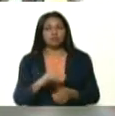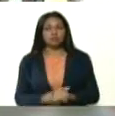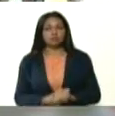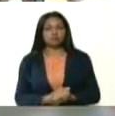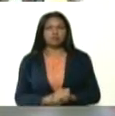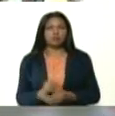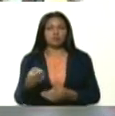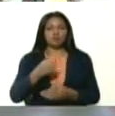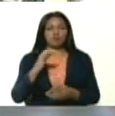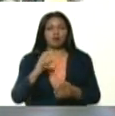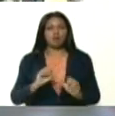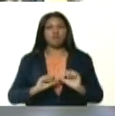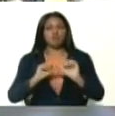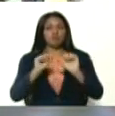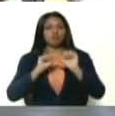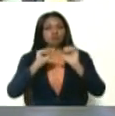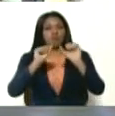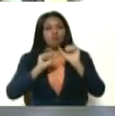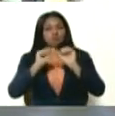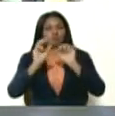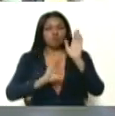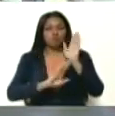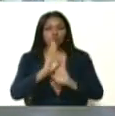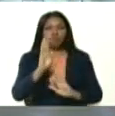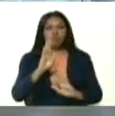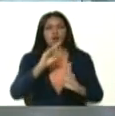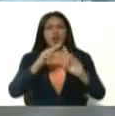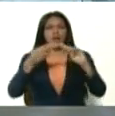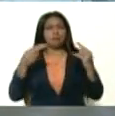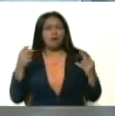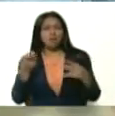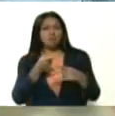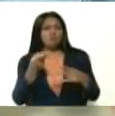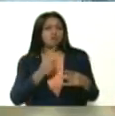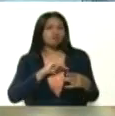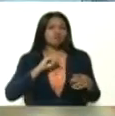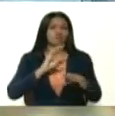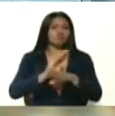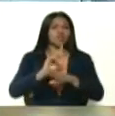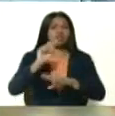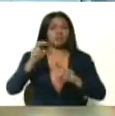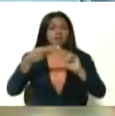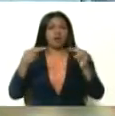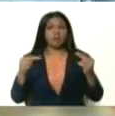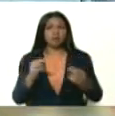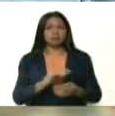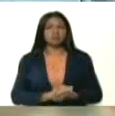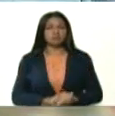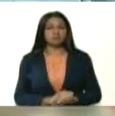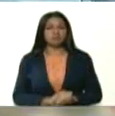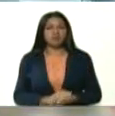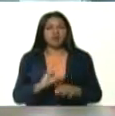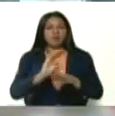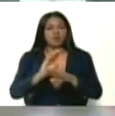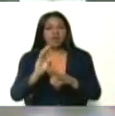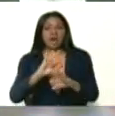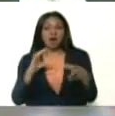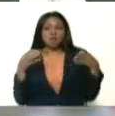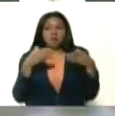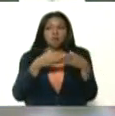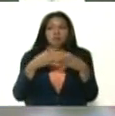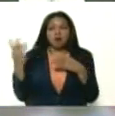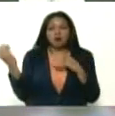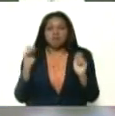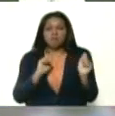buscar el progreso, para buscar la paz, para proteger la paz, para protegernos entre todos,